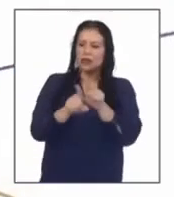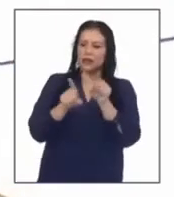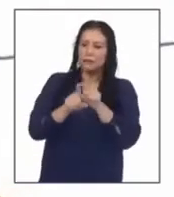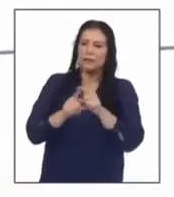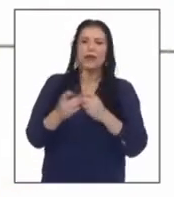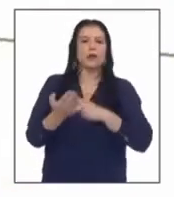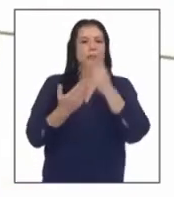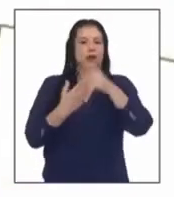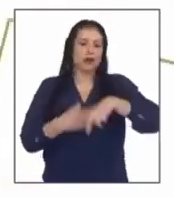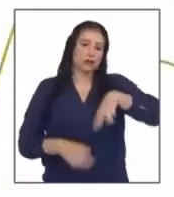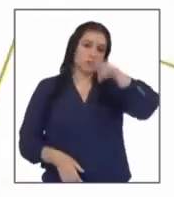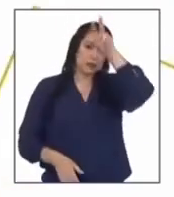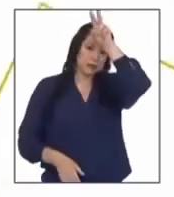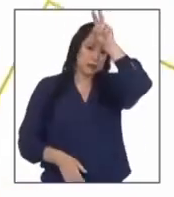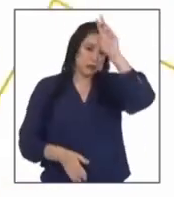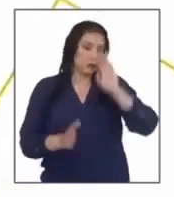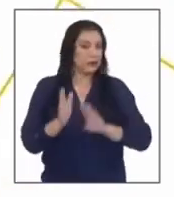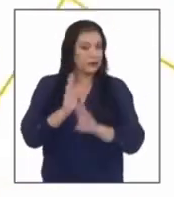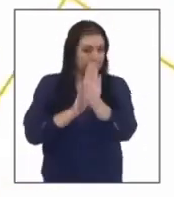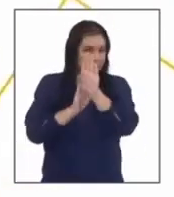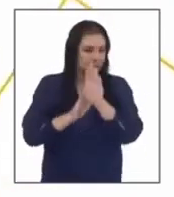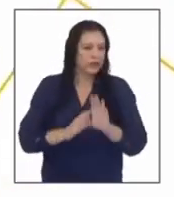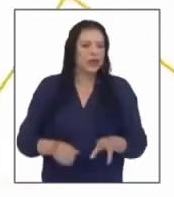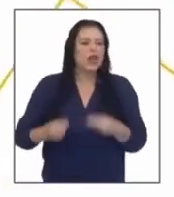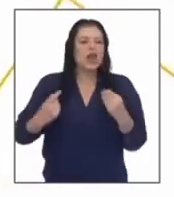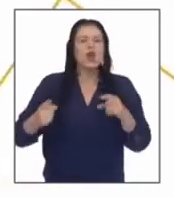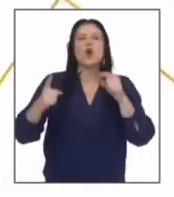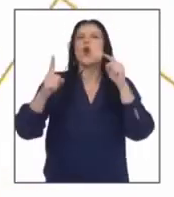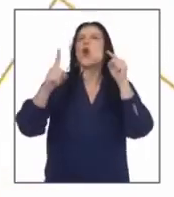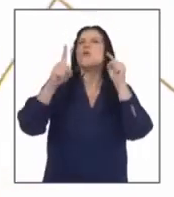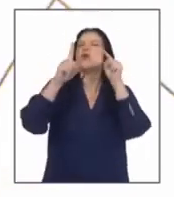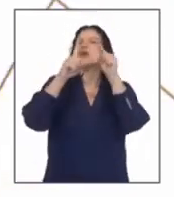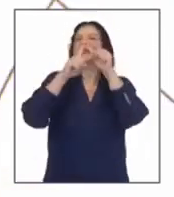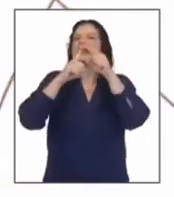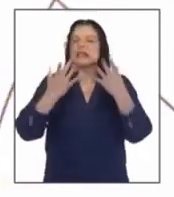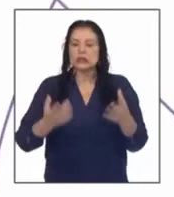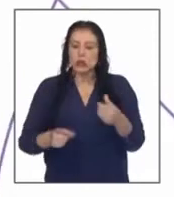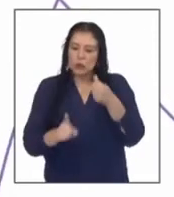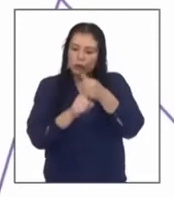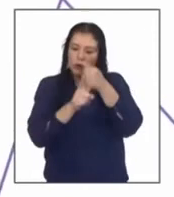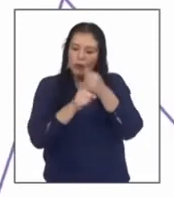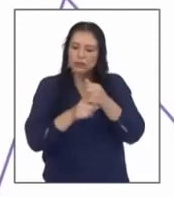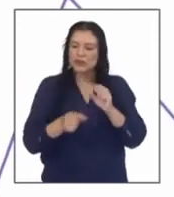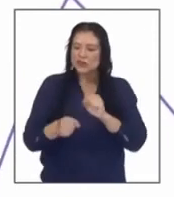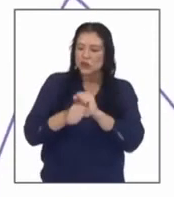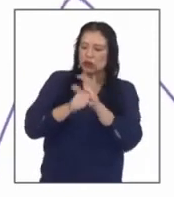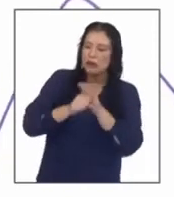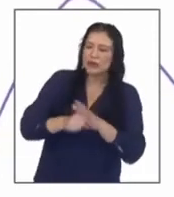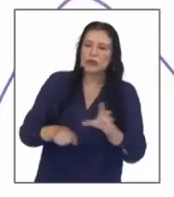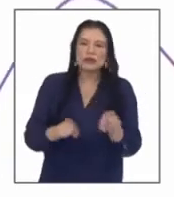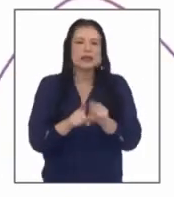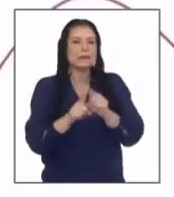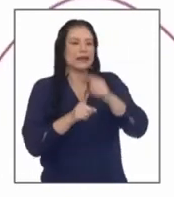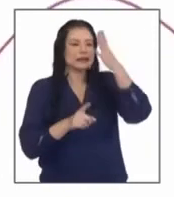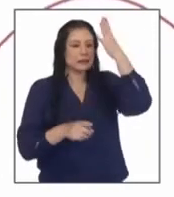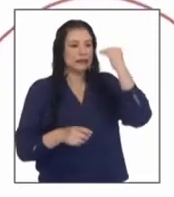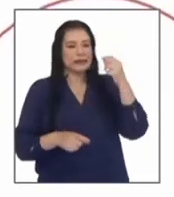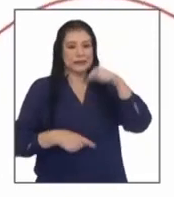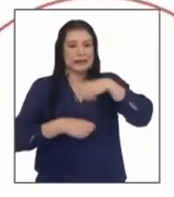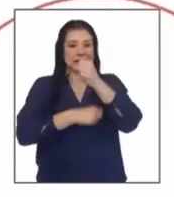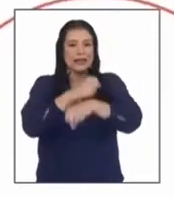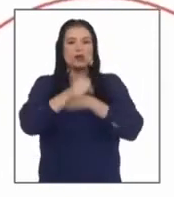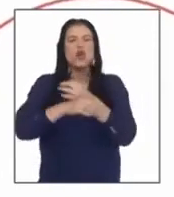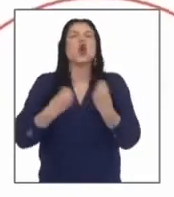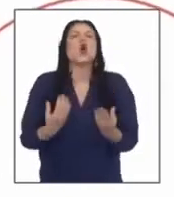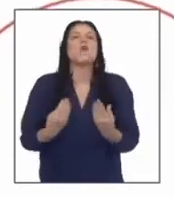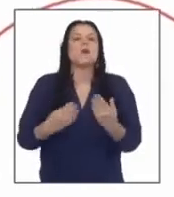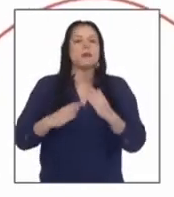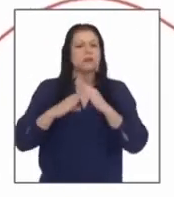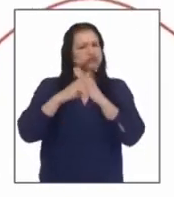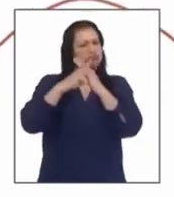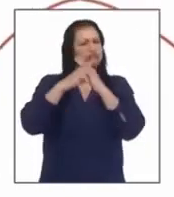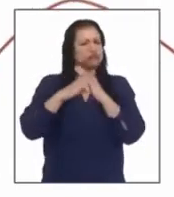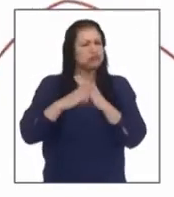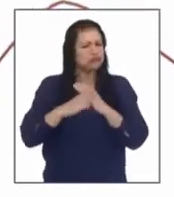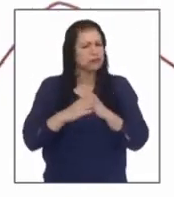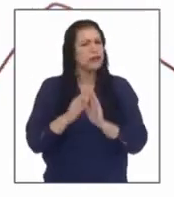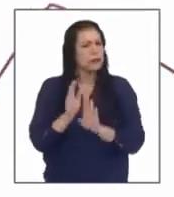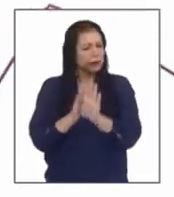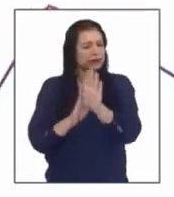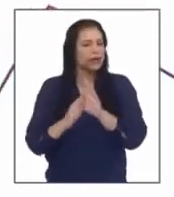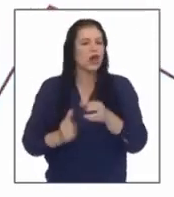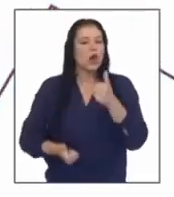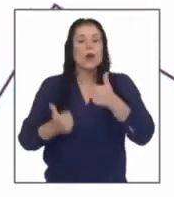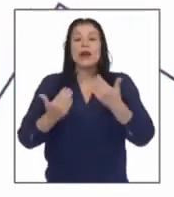cómo nos han desafiado los hechos y la experiencia vivida el 2020 y cómo los hemos enfrentado qué